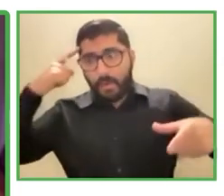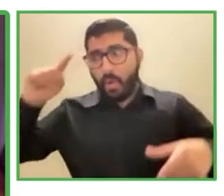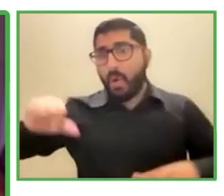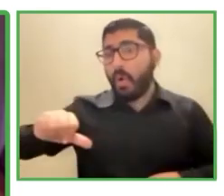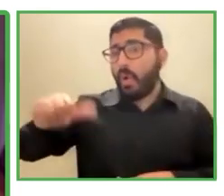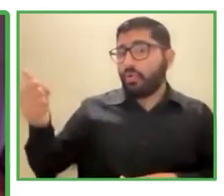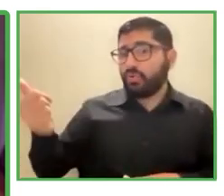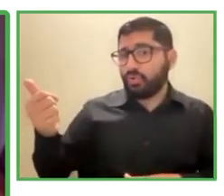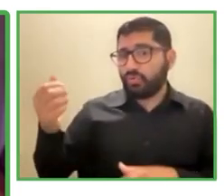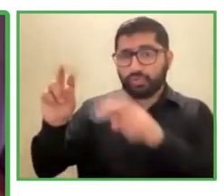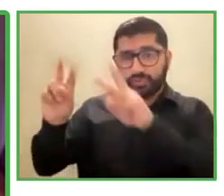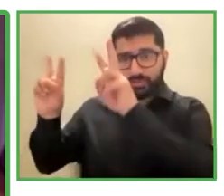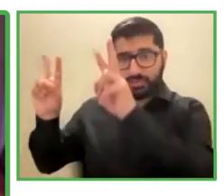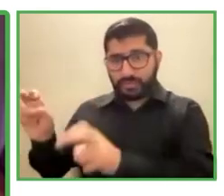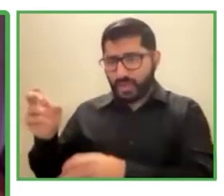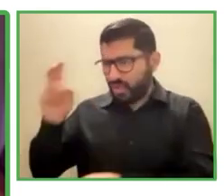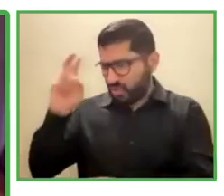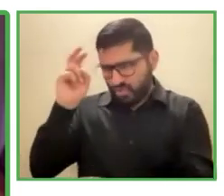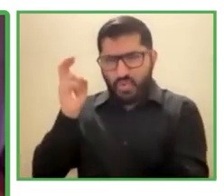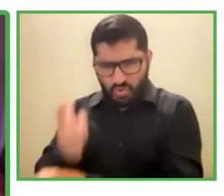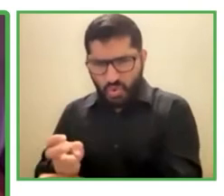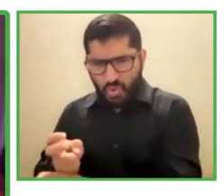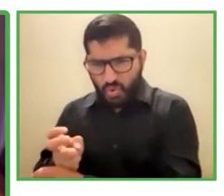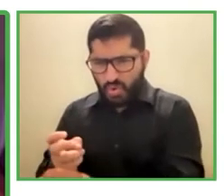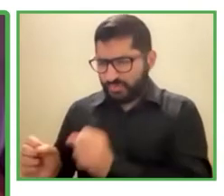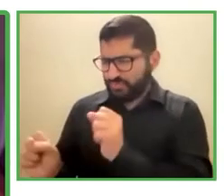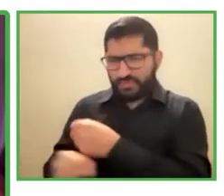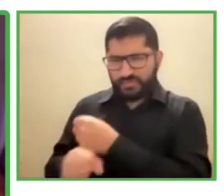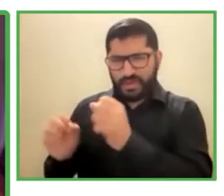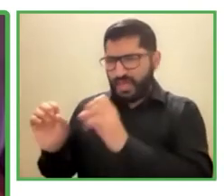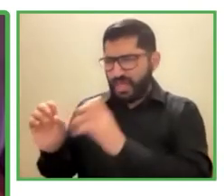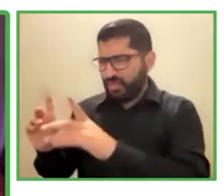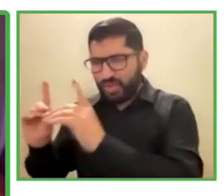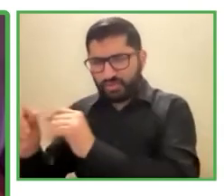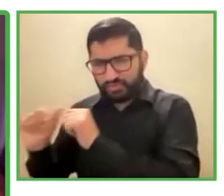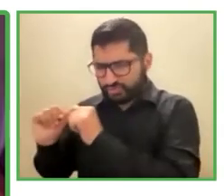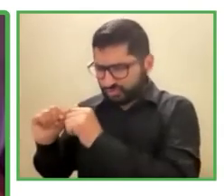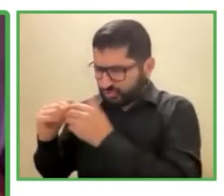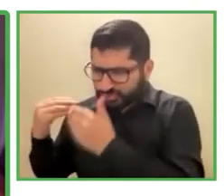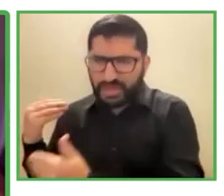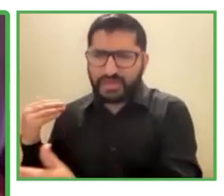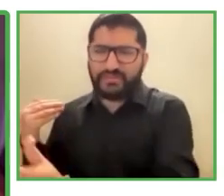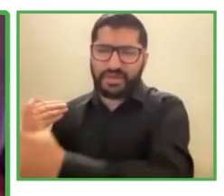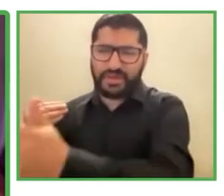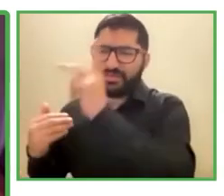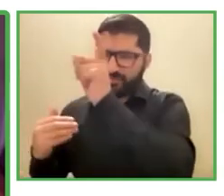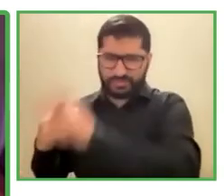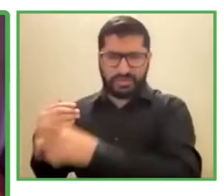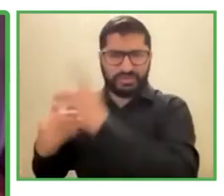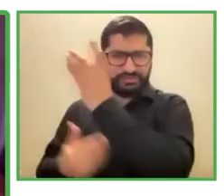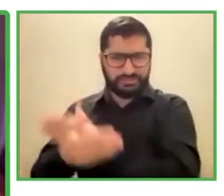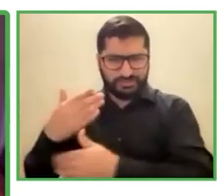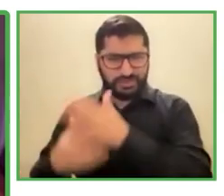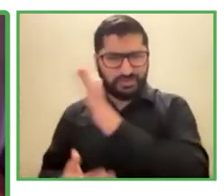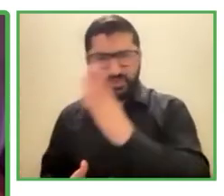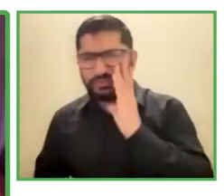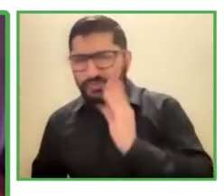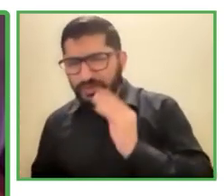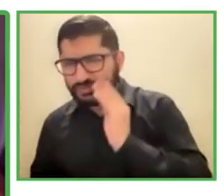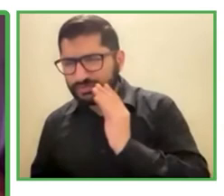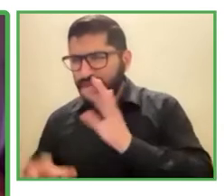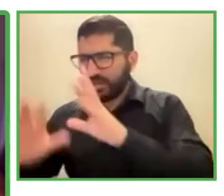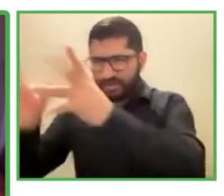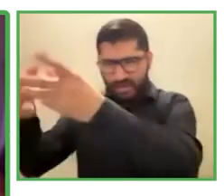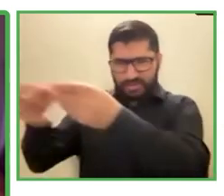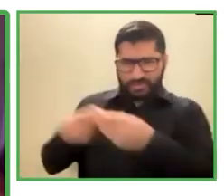educación está lejos de las personas con discapacidad me refiero a que la cantidad de personas que hay con